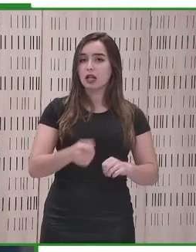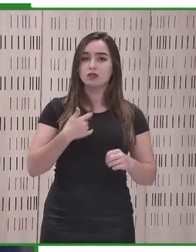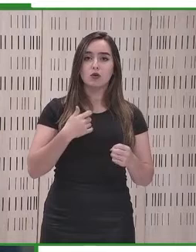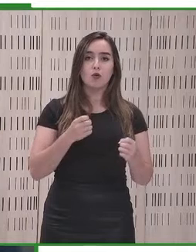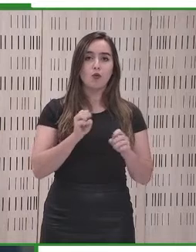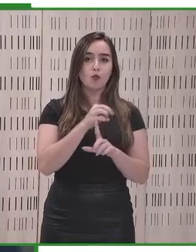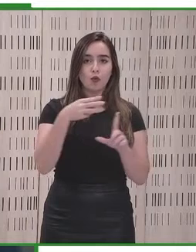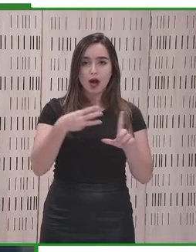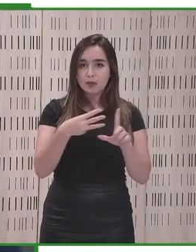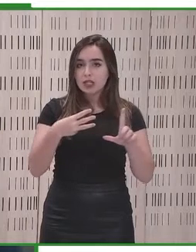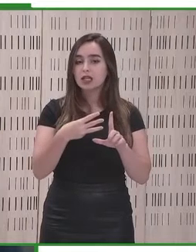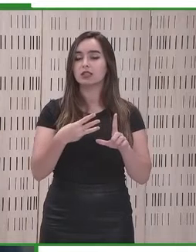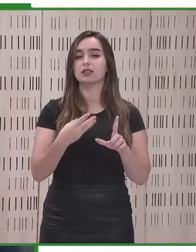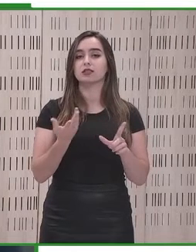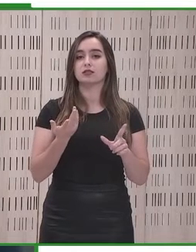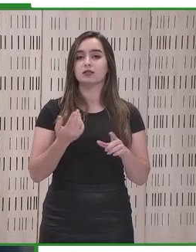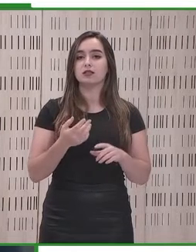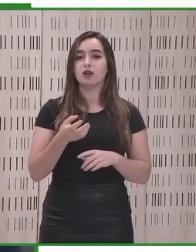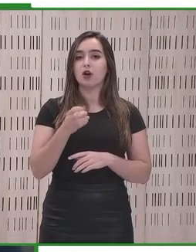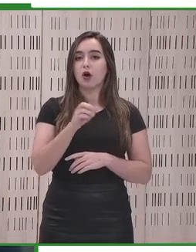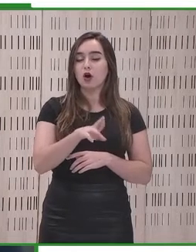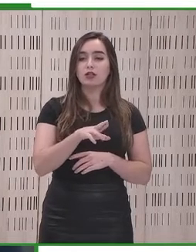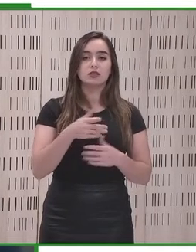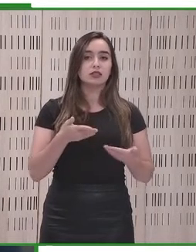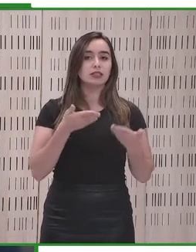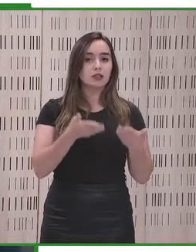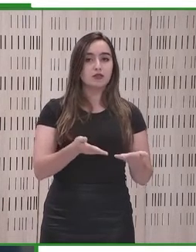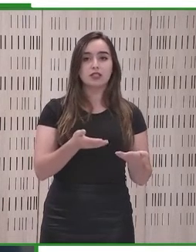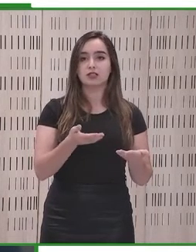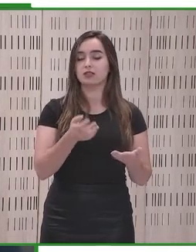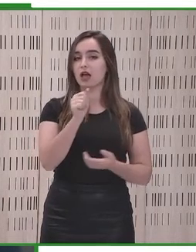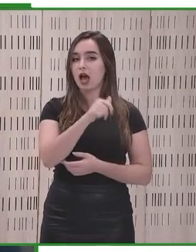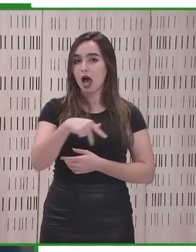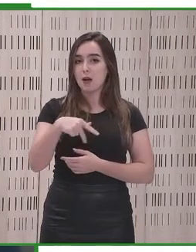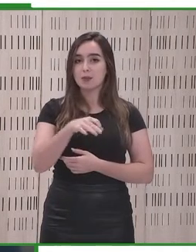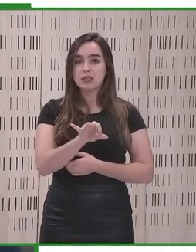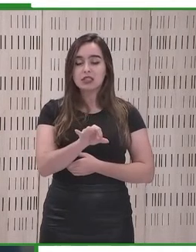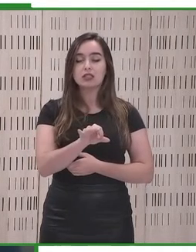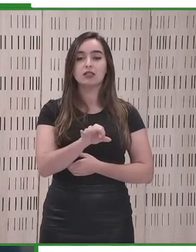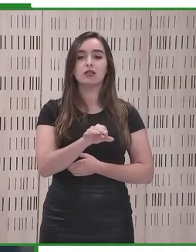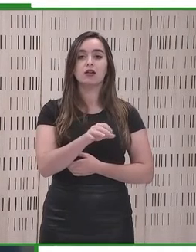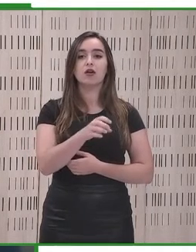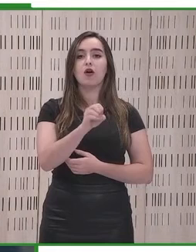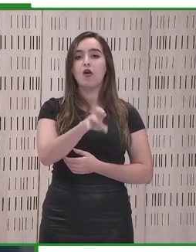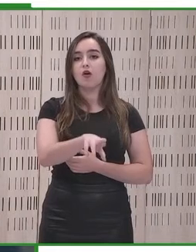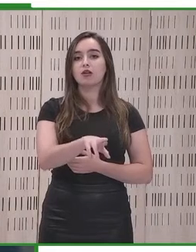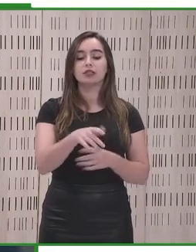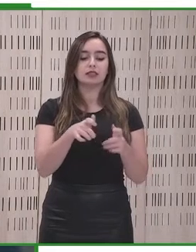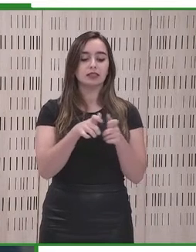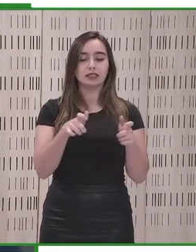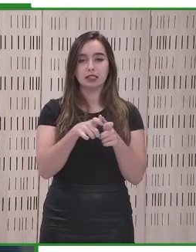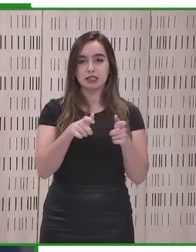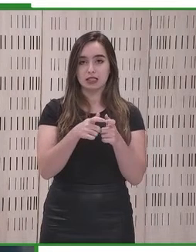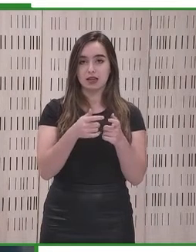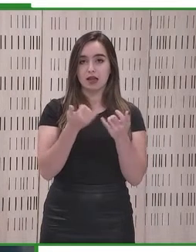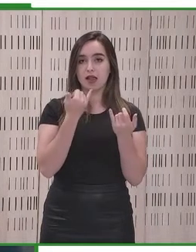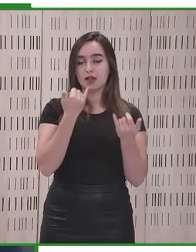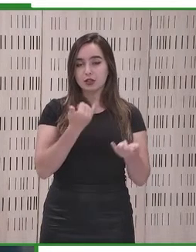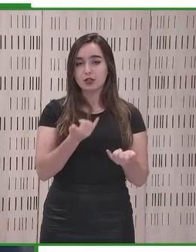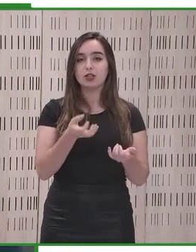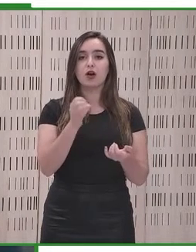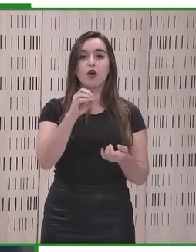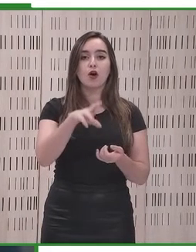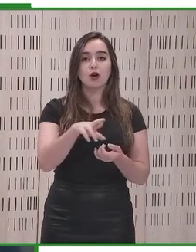servicios de ayuda al transporte, a la movilidad, al transporte, aplicaciones,